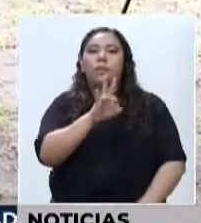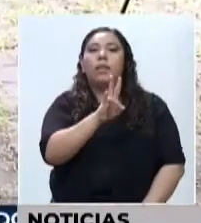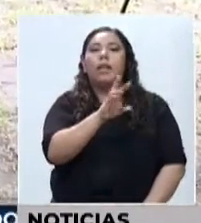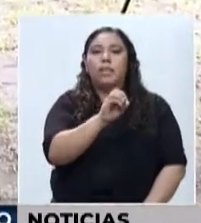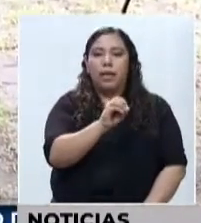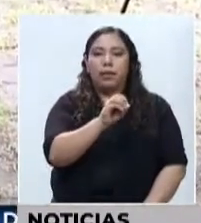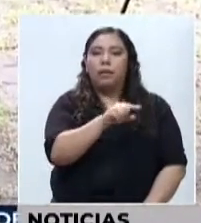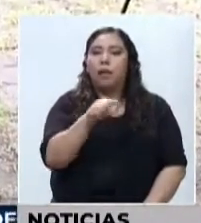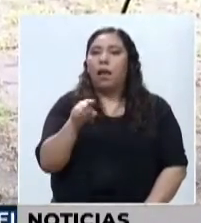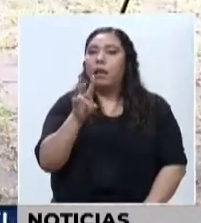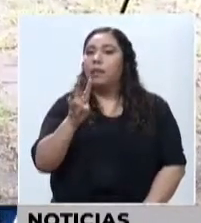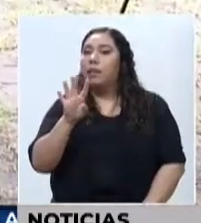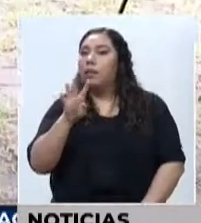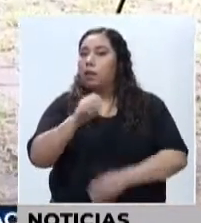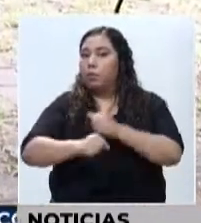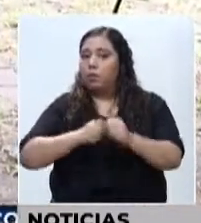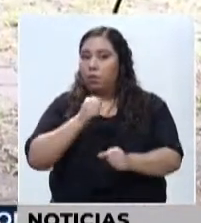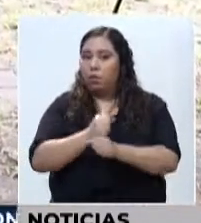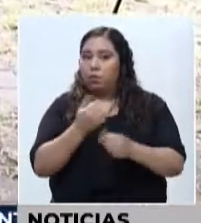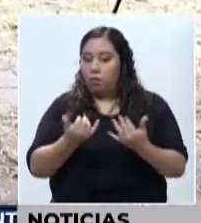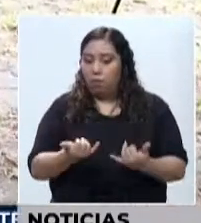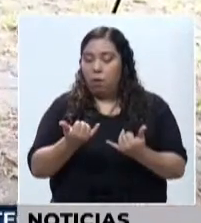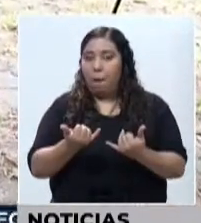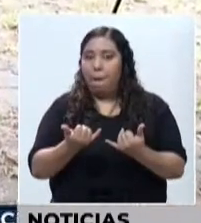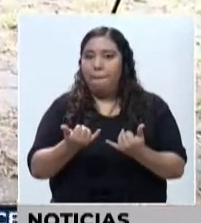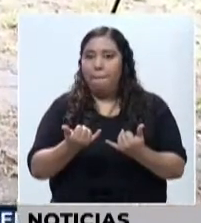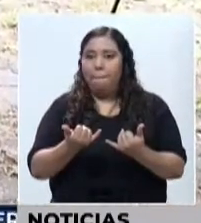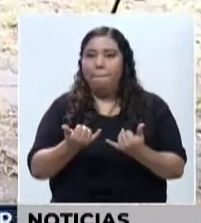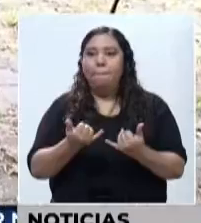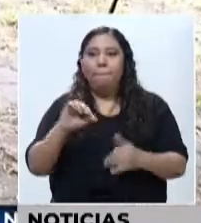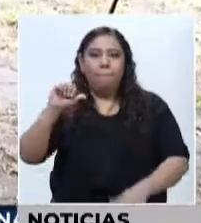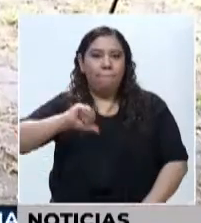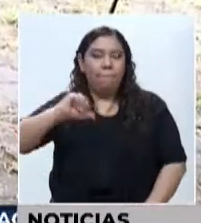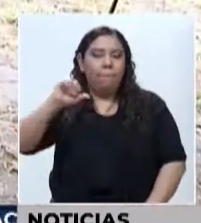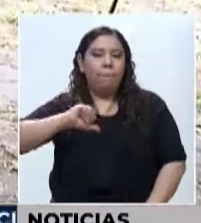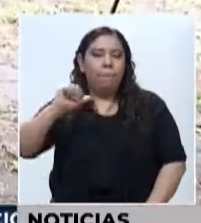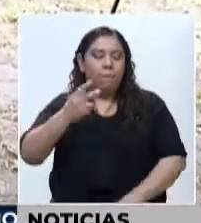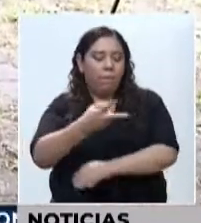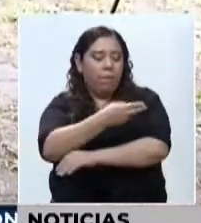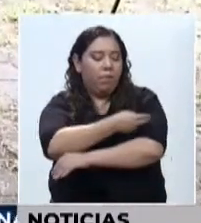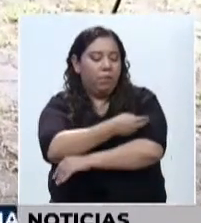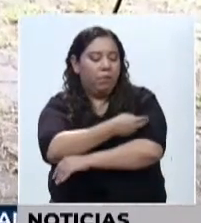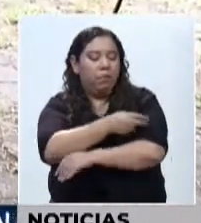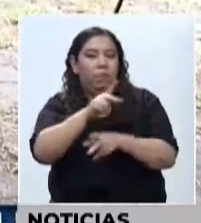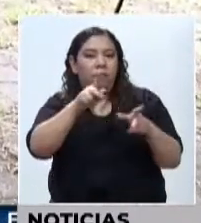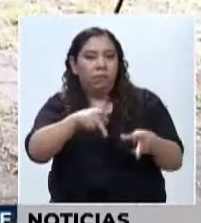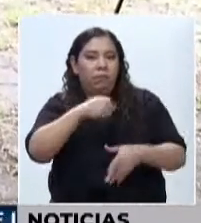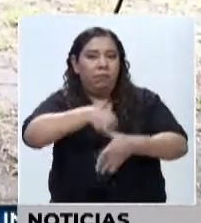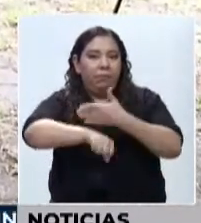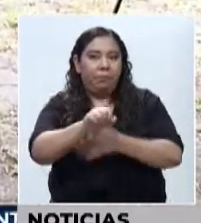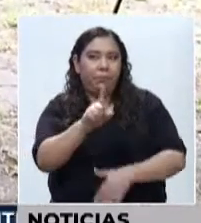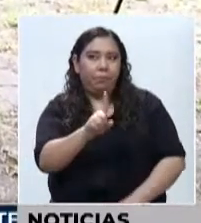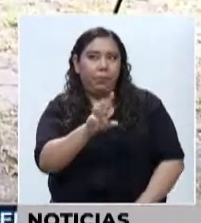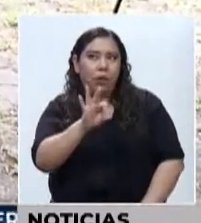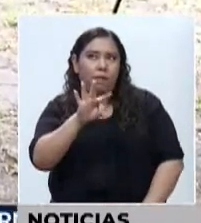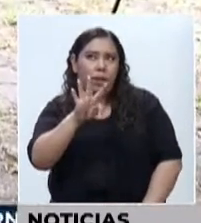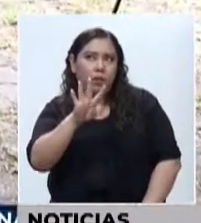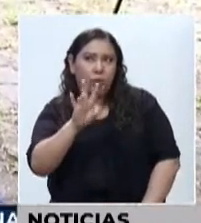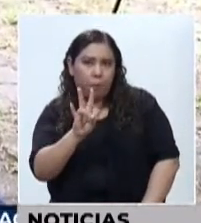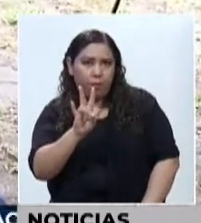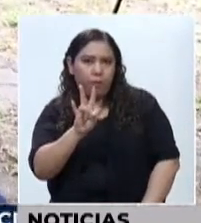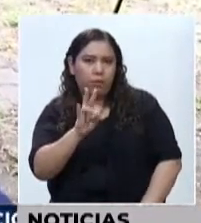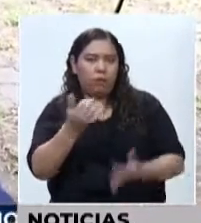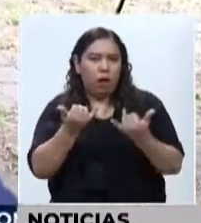74 años en esta ocasión. Hoy se está vacunando a las personas que nacieron en 1947 que